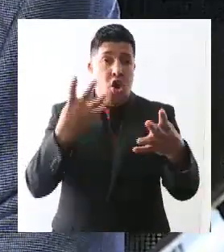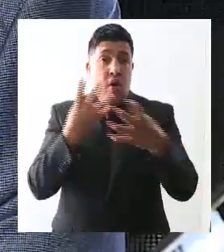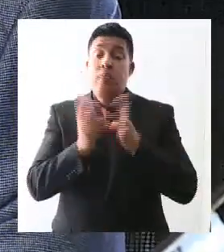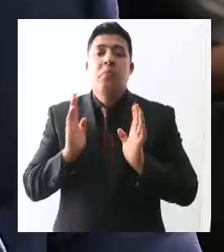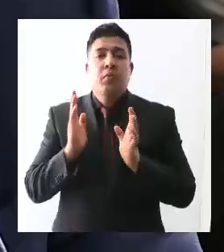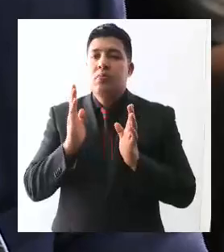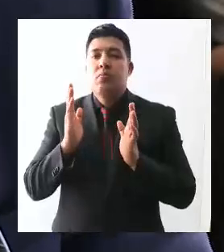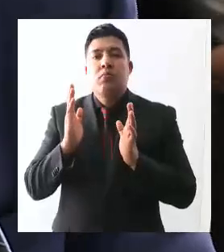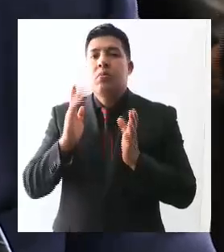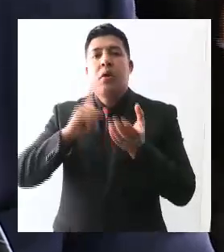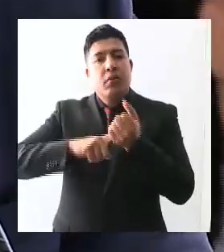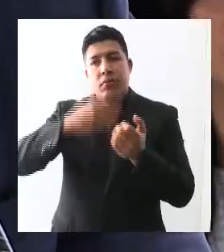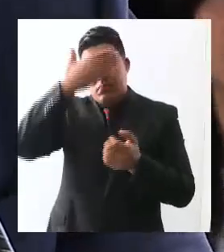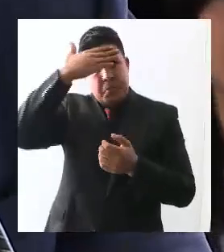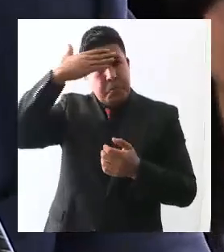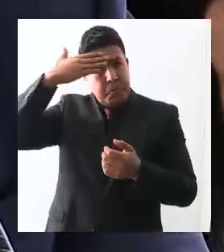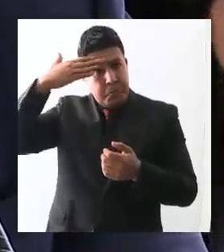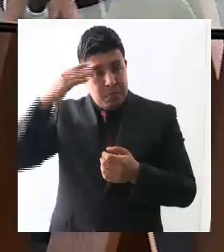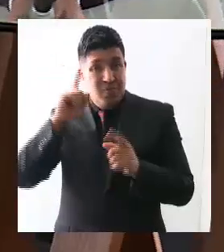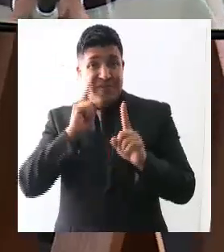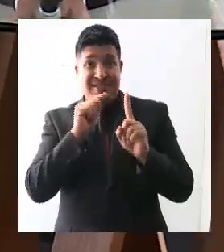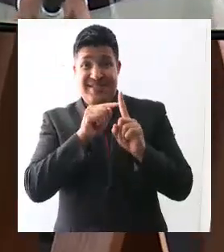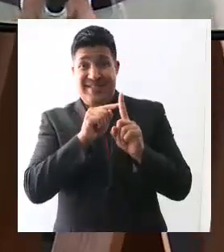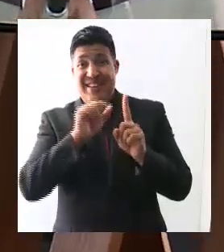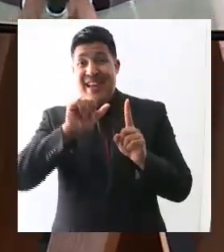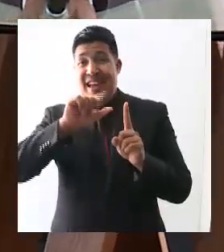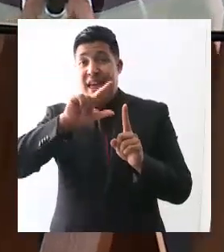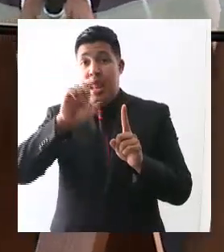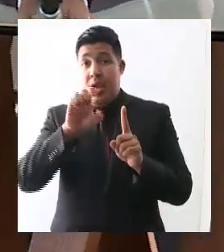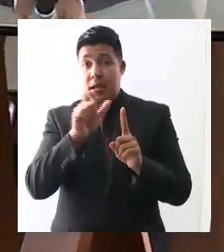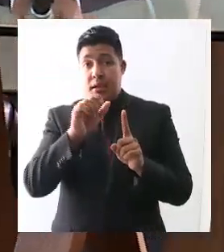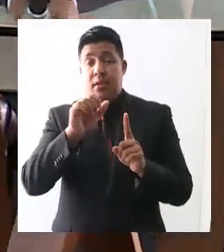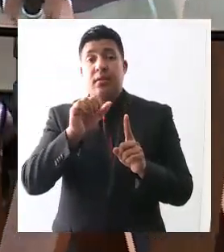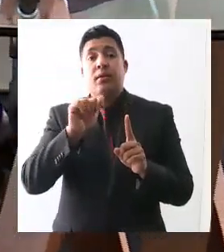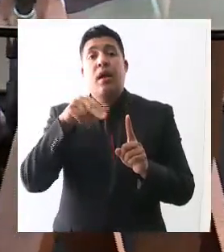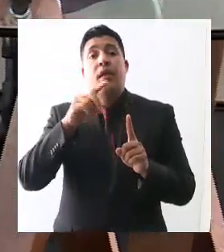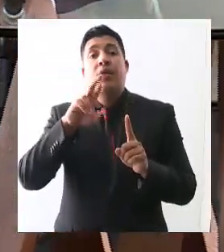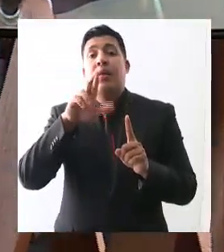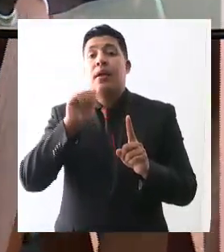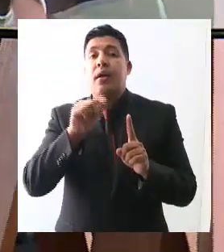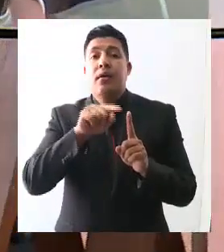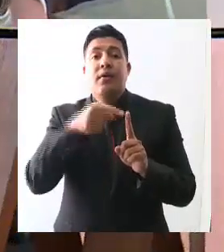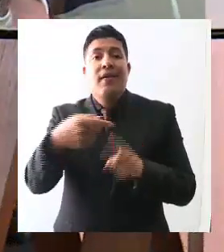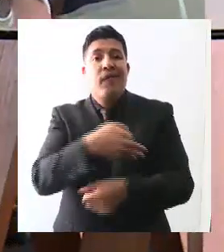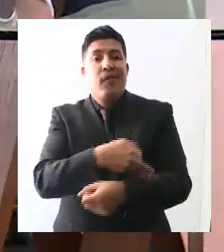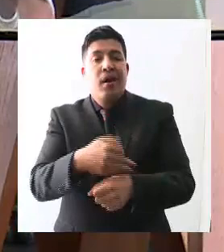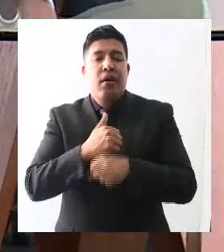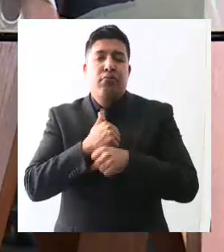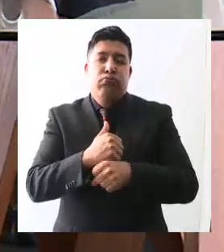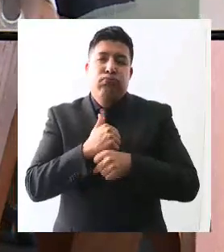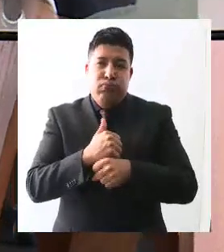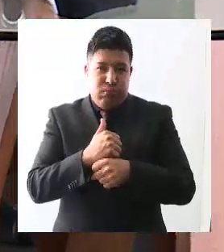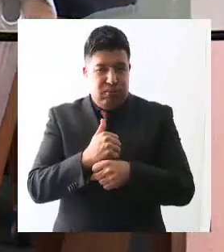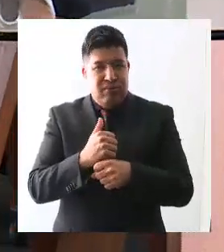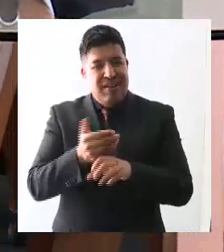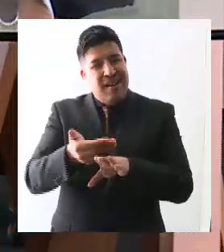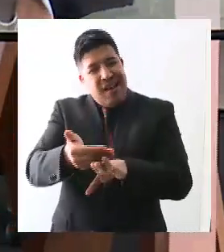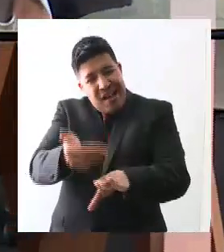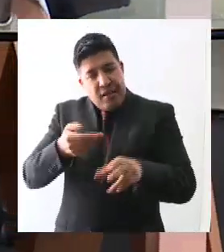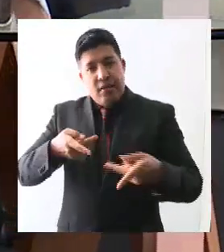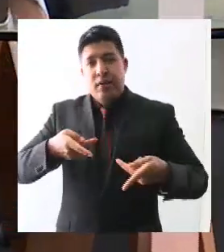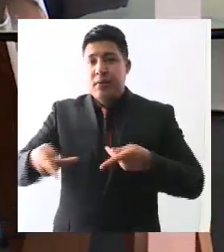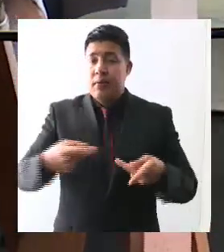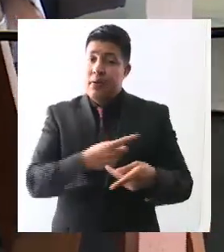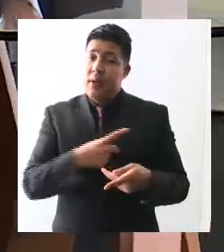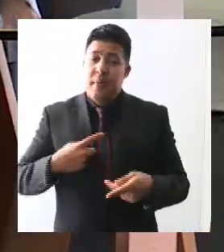que por supuesto trae tragedia y dolor a las familias, no se hubiera atendido con el sentido de oportunidad. Tenemos que mejorar